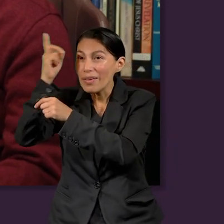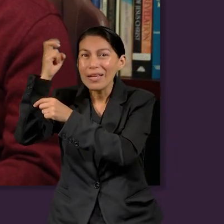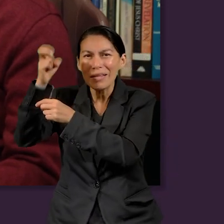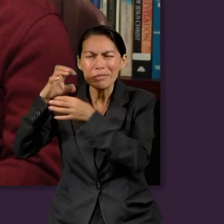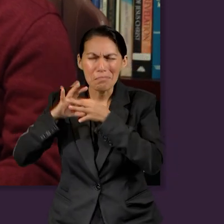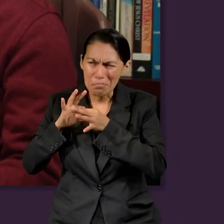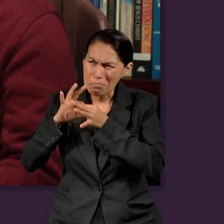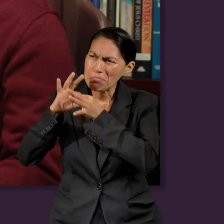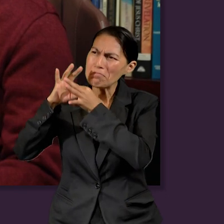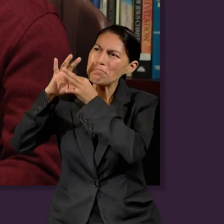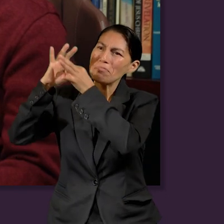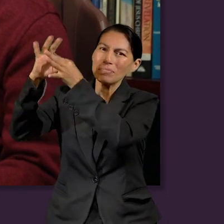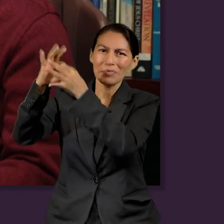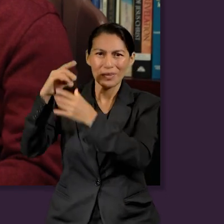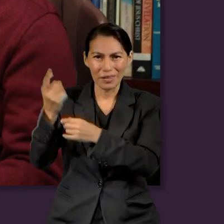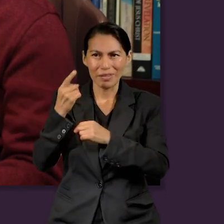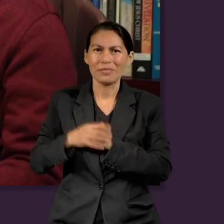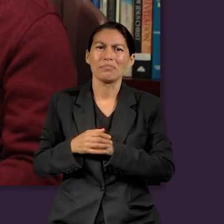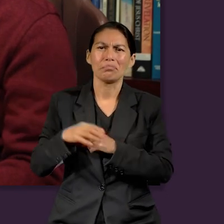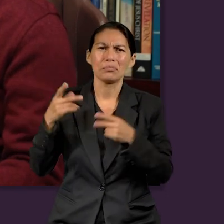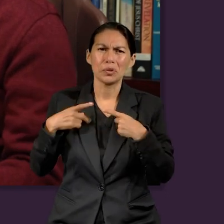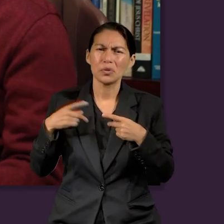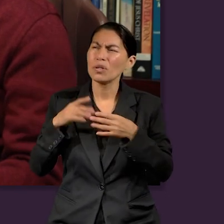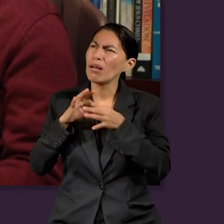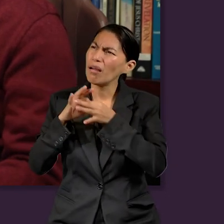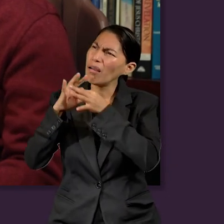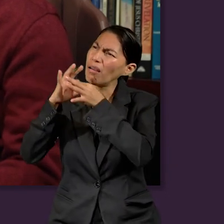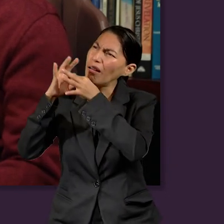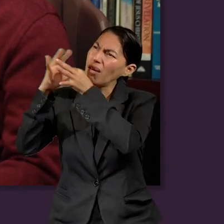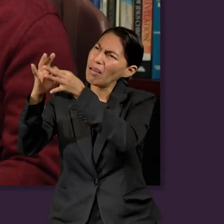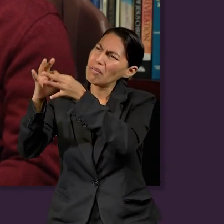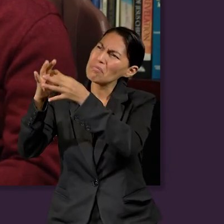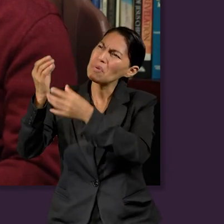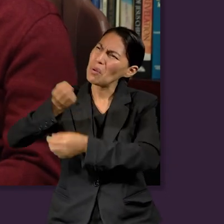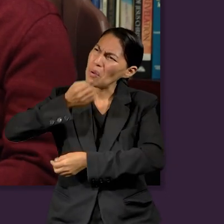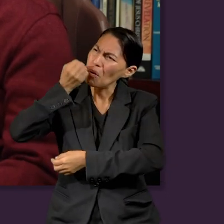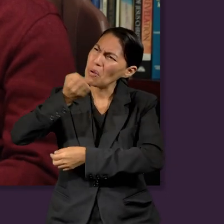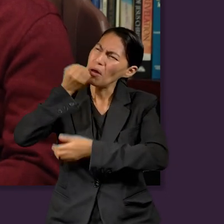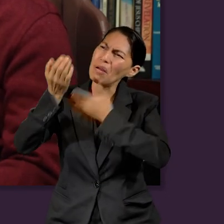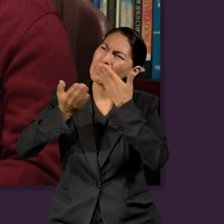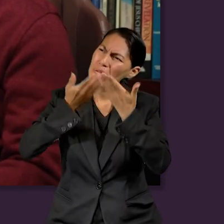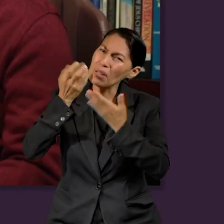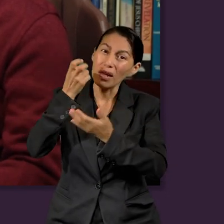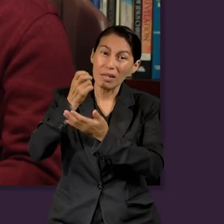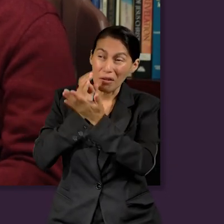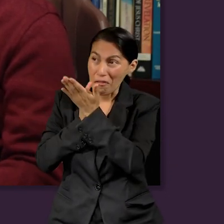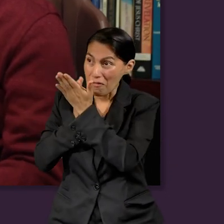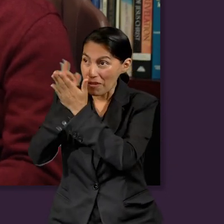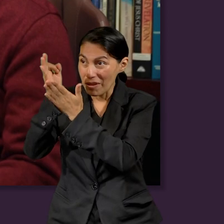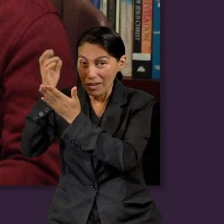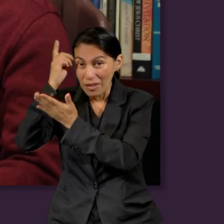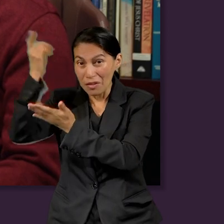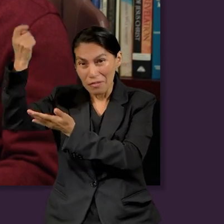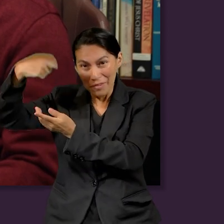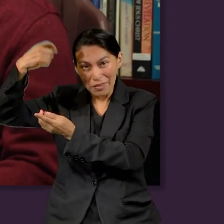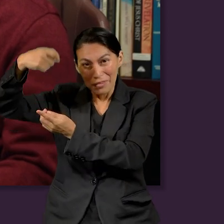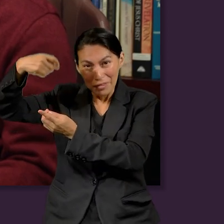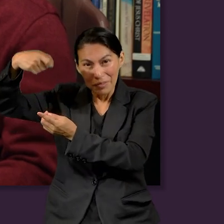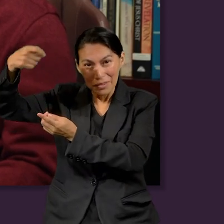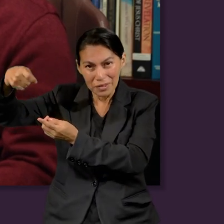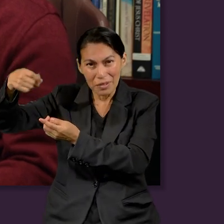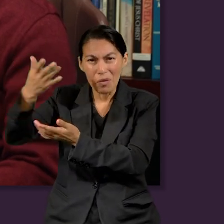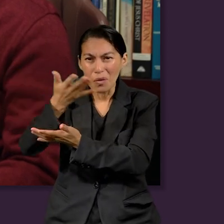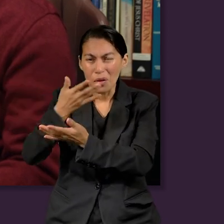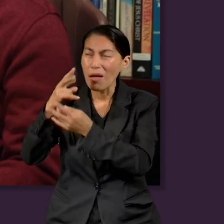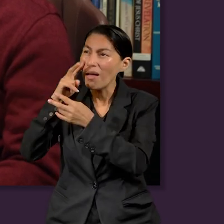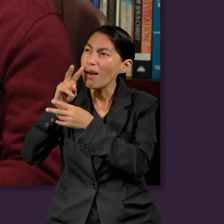para siempre. Es decir, aquel que camina con Dios, va a mantenerse siempre fiel, y Dios le va a bendecir, porque ha puesto